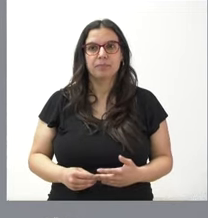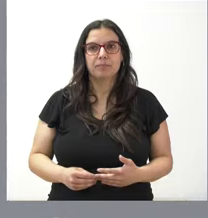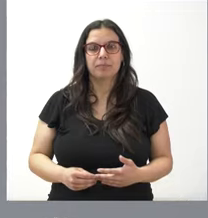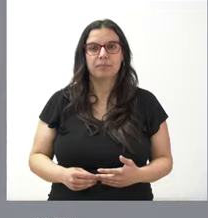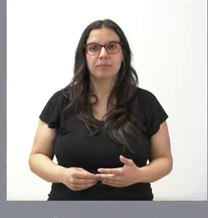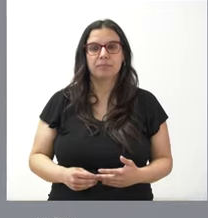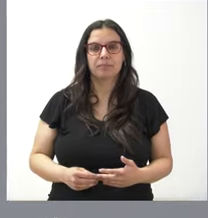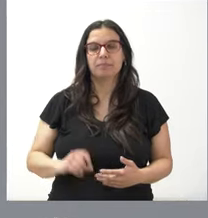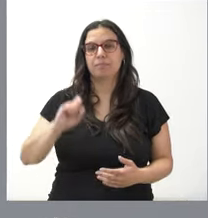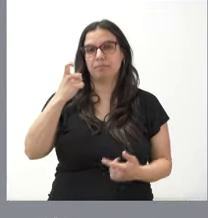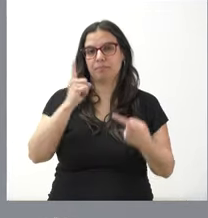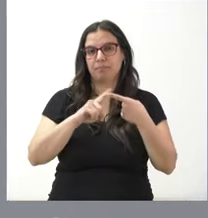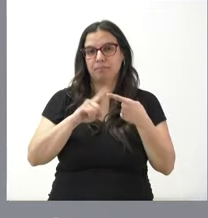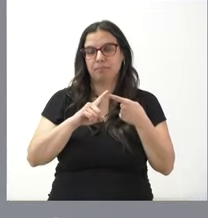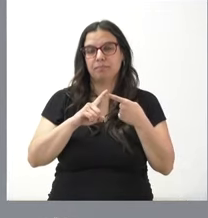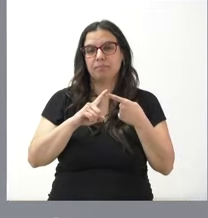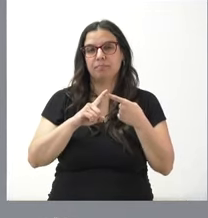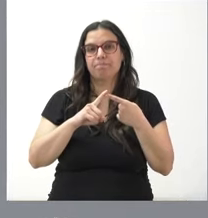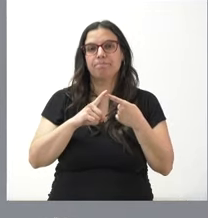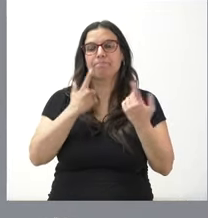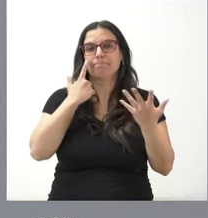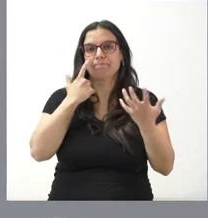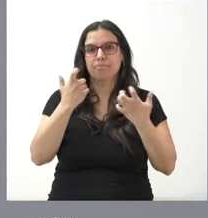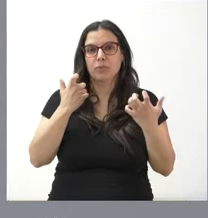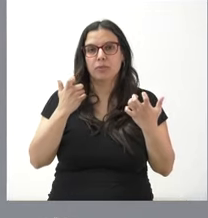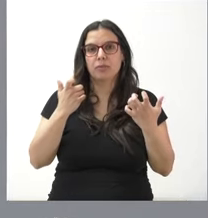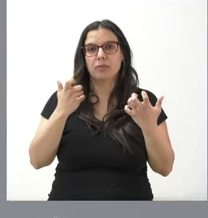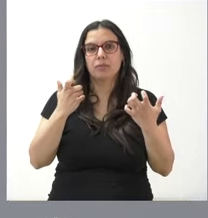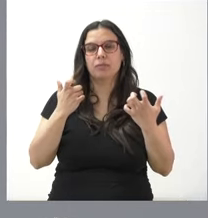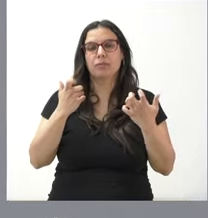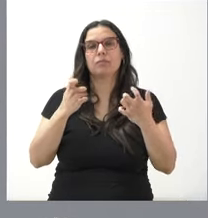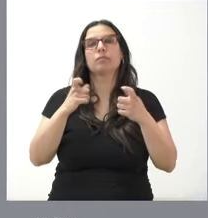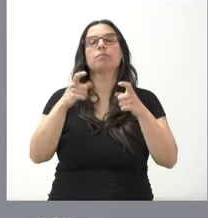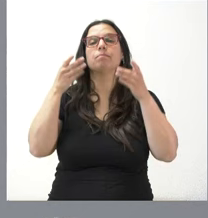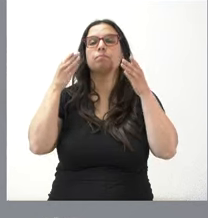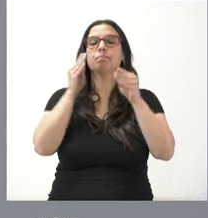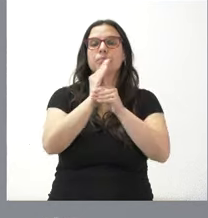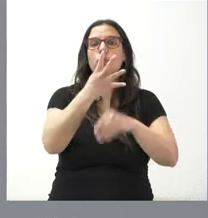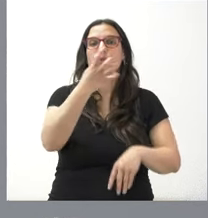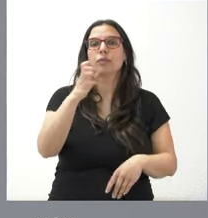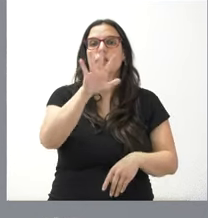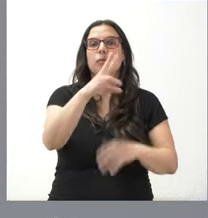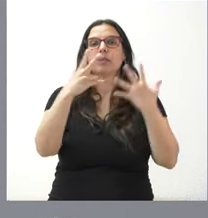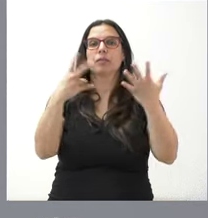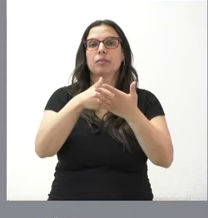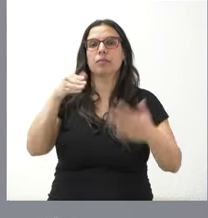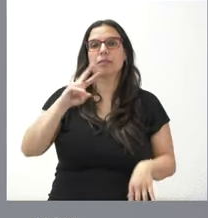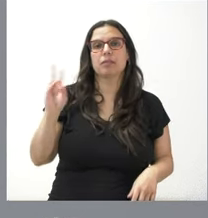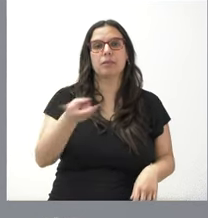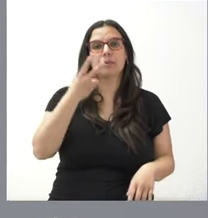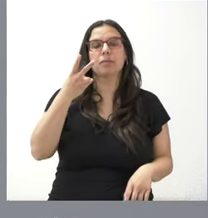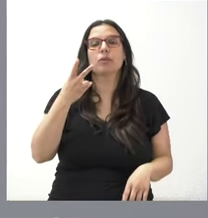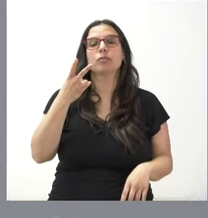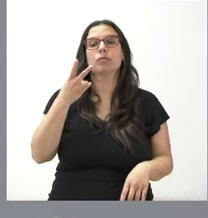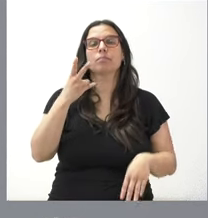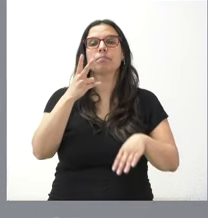En primer lugar, señalar que se destinan 457 millones de euros al